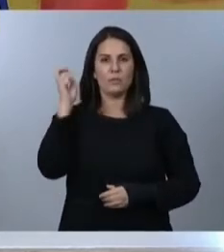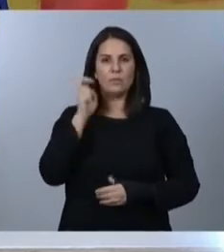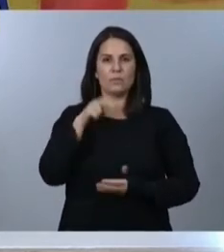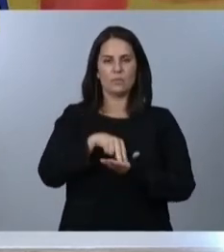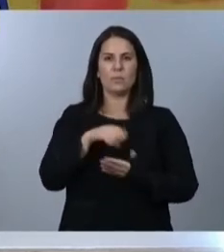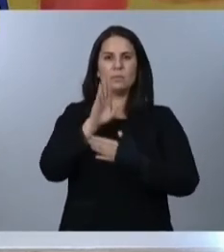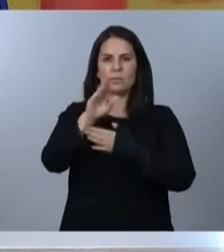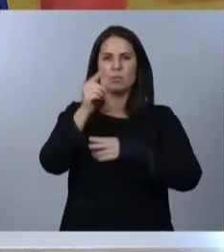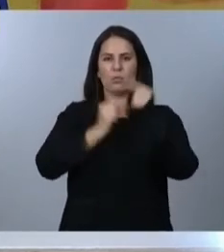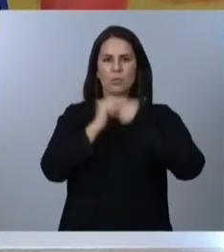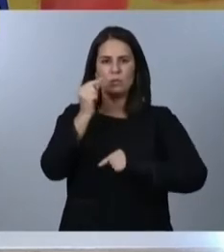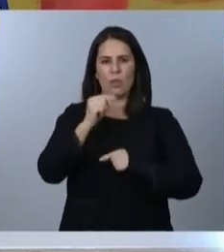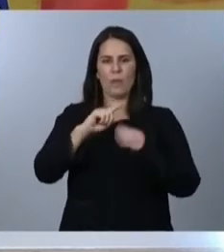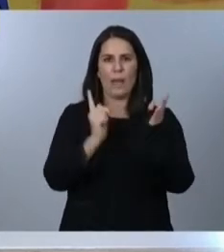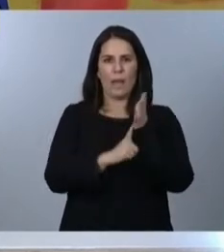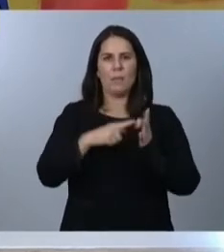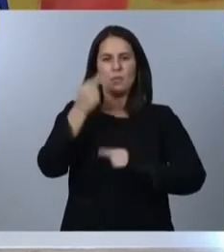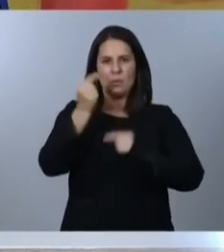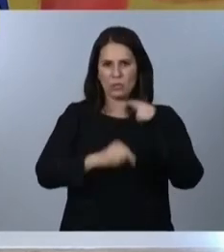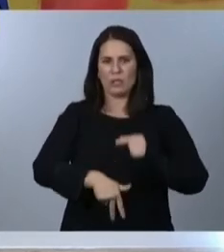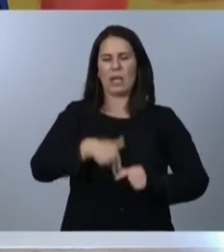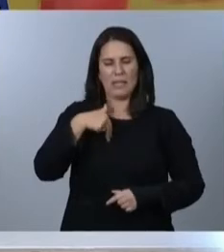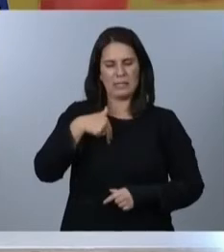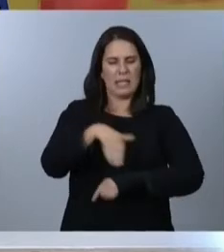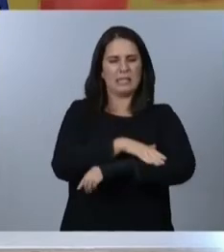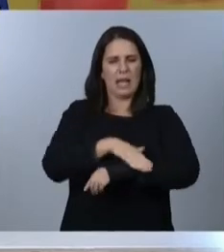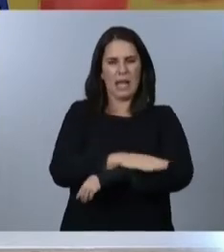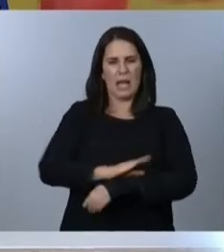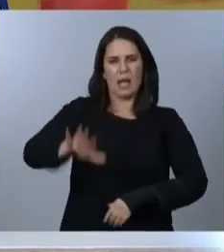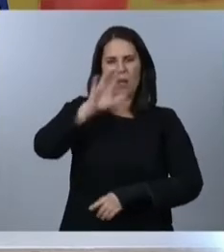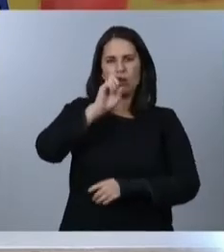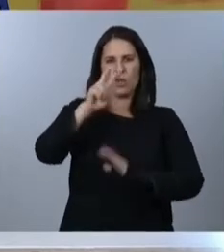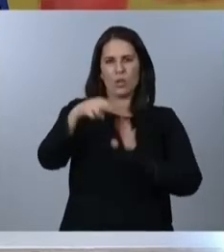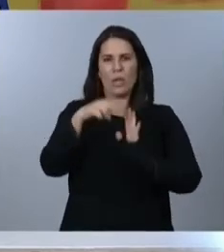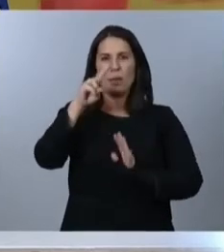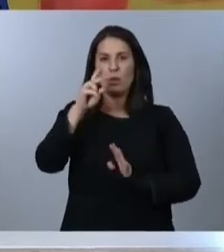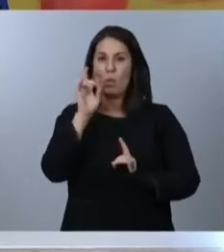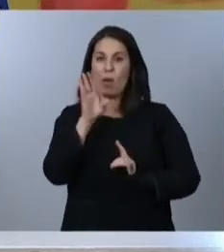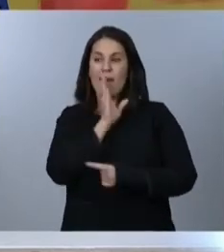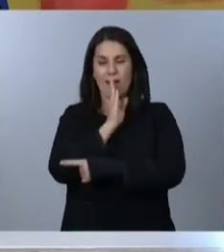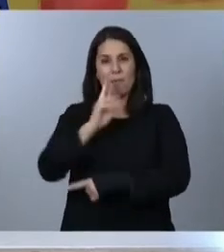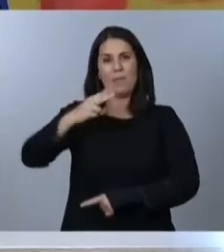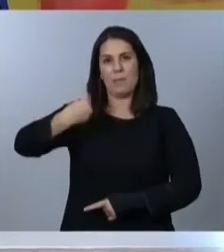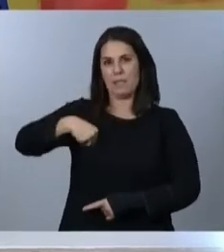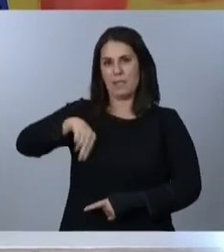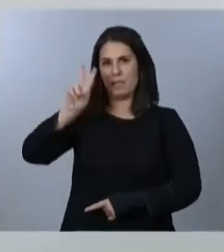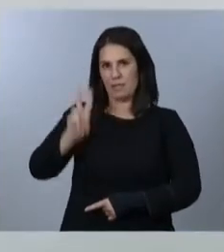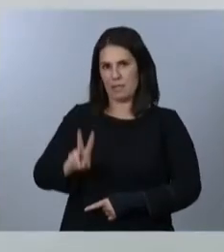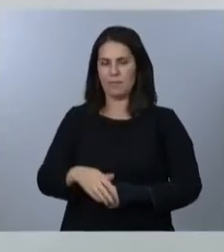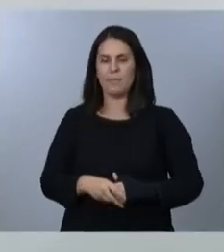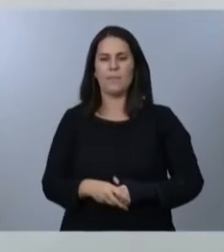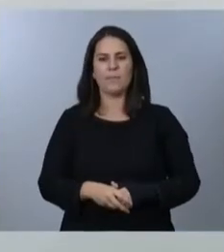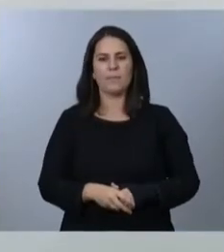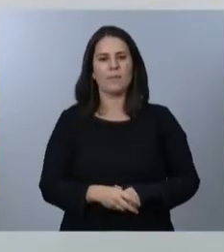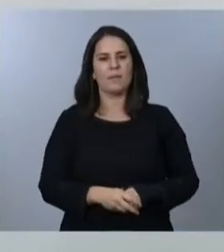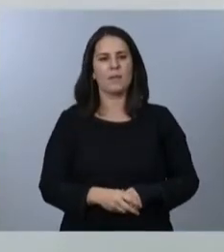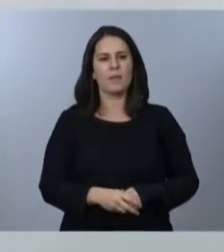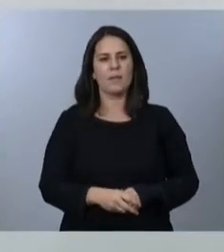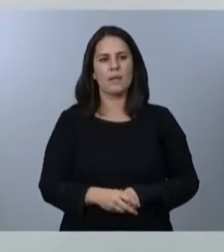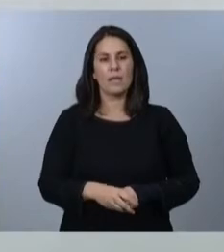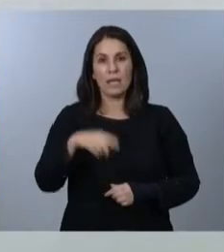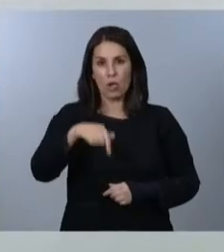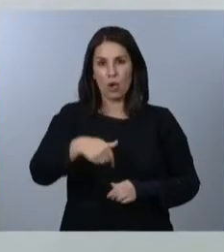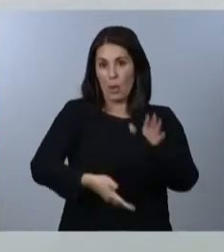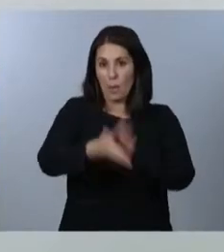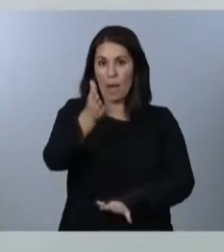Generales del Estado para el año 2021, tal y como ha hecho también el vicepresidente del Gobierno segundo, y que vamos a aprobar hoy en el Consejo de Ministros.